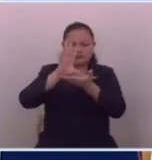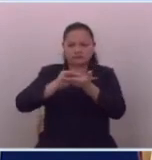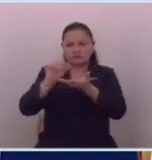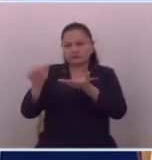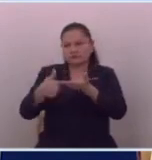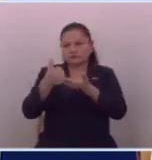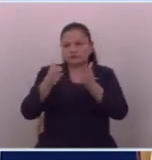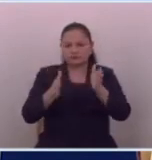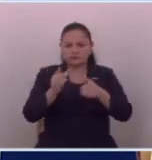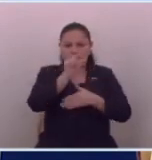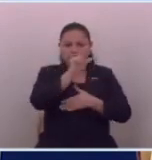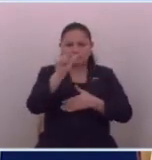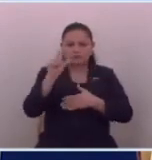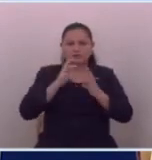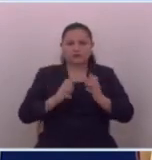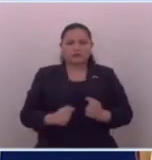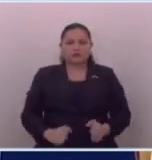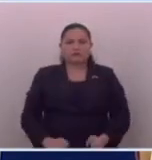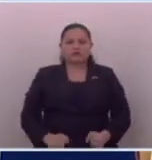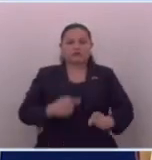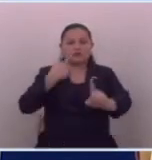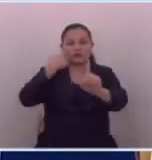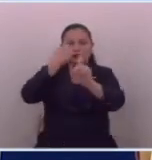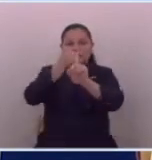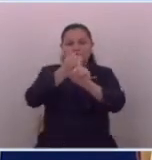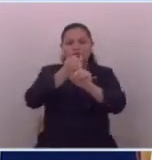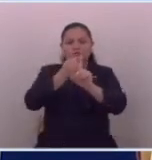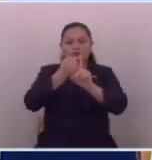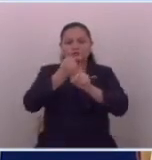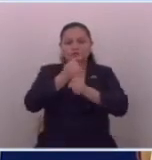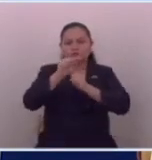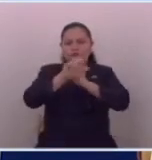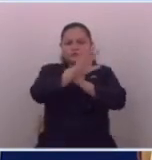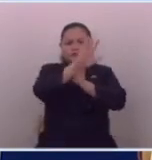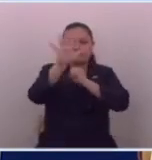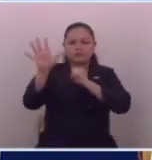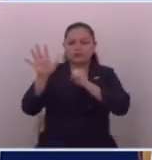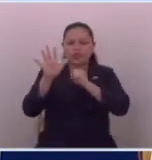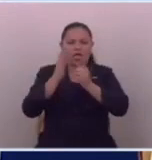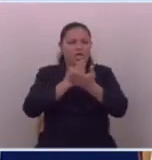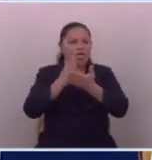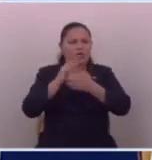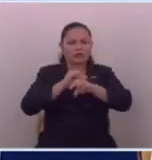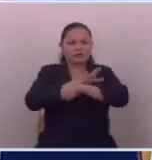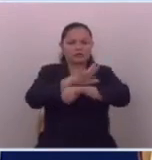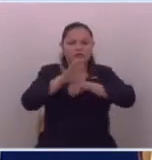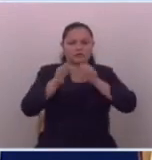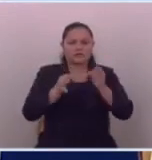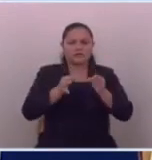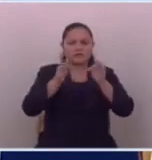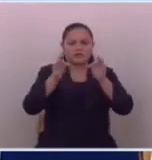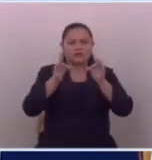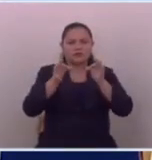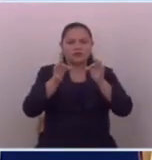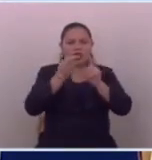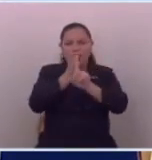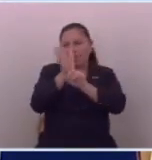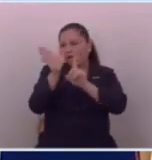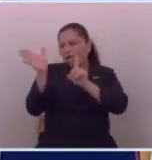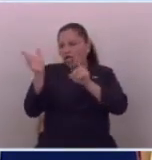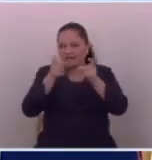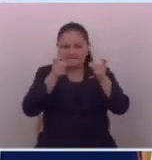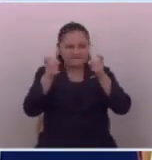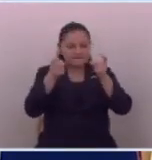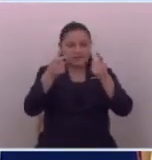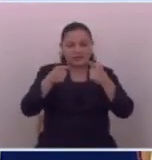las demás instituciones del Estado, a fin de que puedan difundir sin matices ni de forma tendenciosa lo que